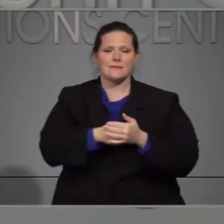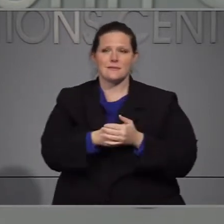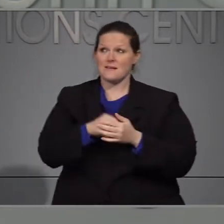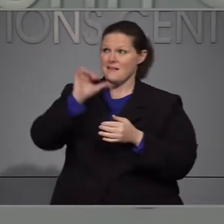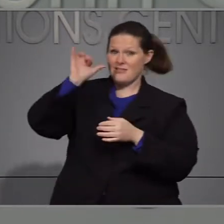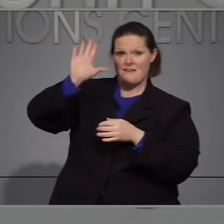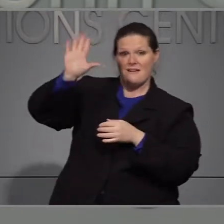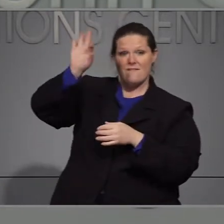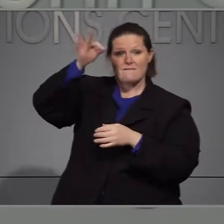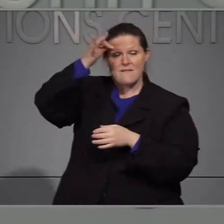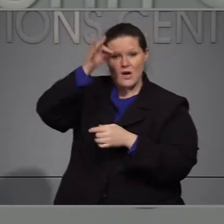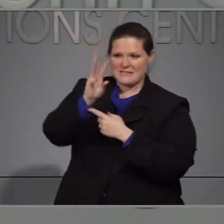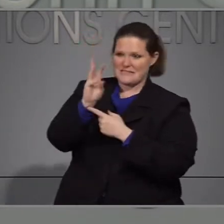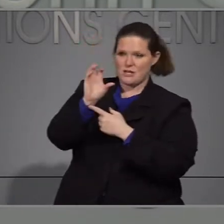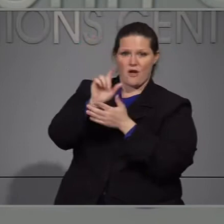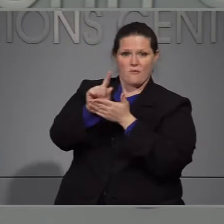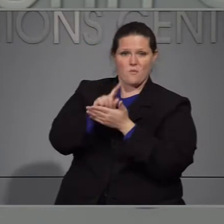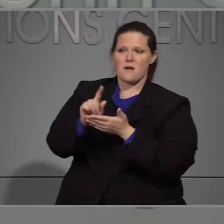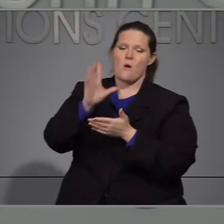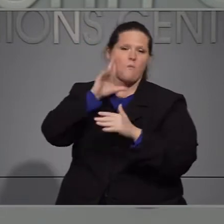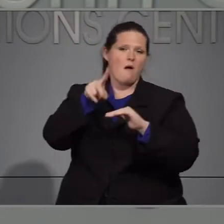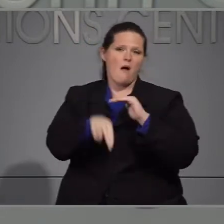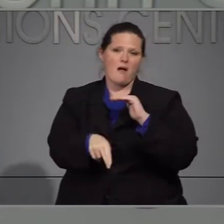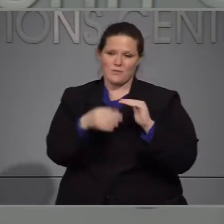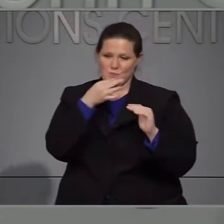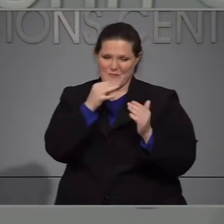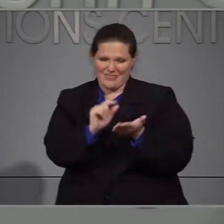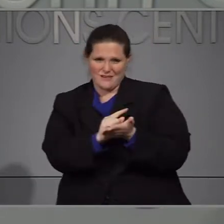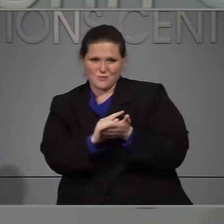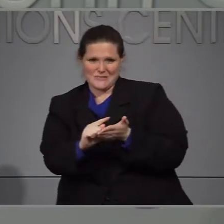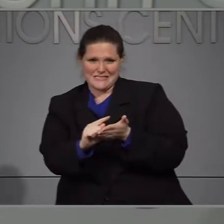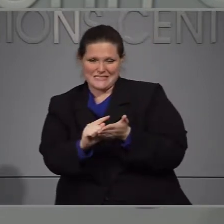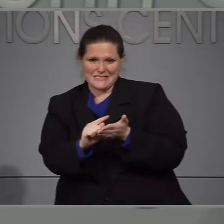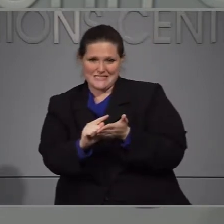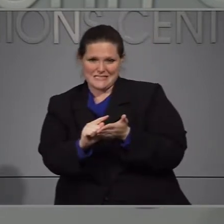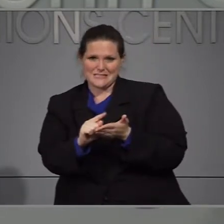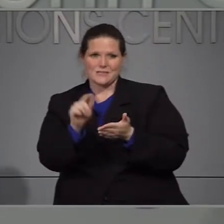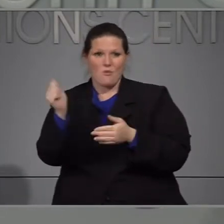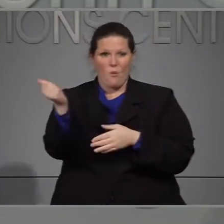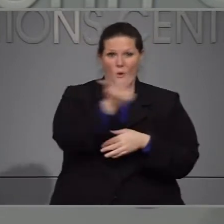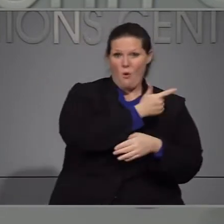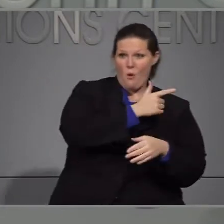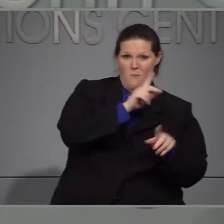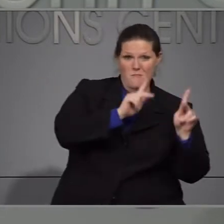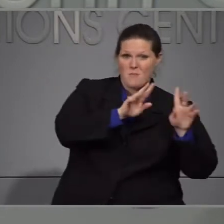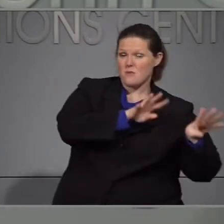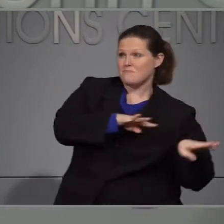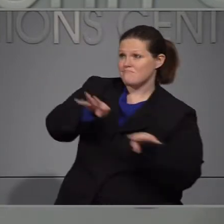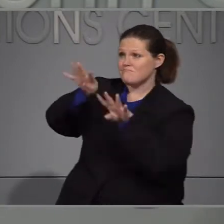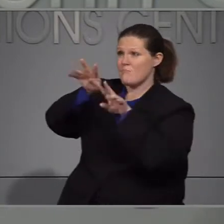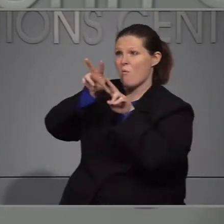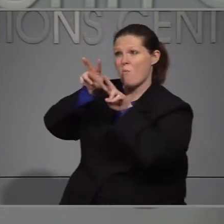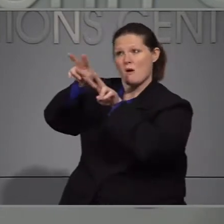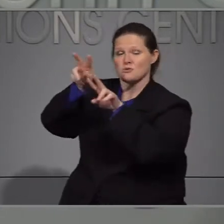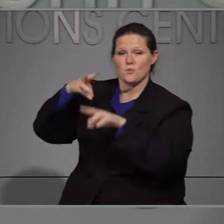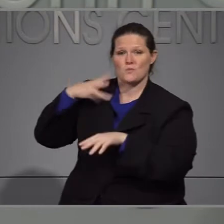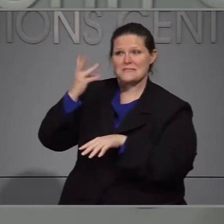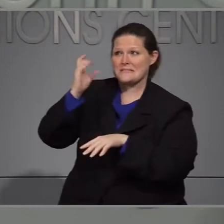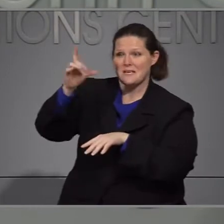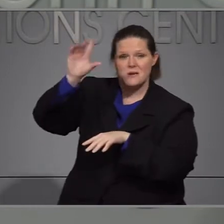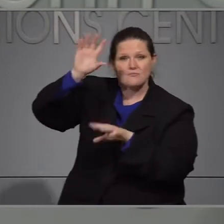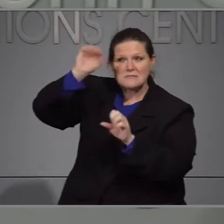asistencia se vence a final de la semana el tiempo transcurre todo estamos viendo a Washington